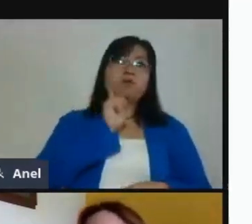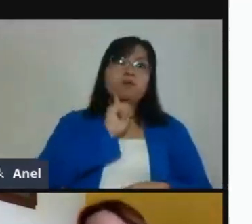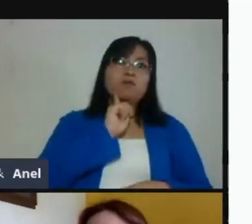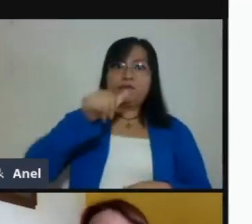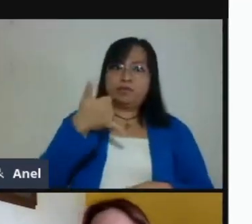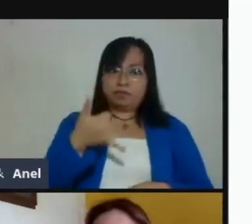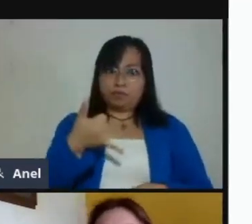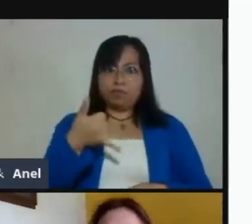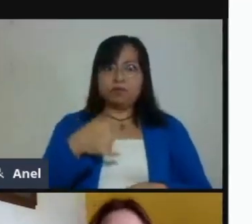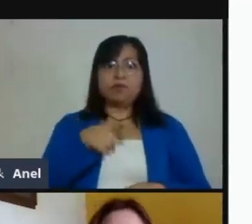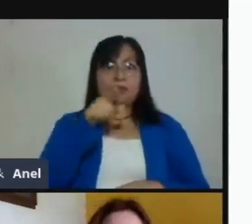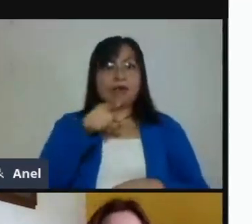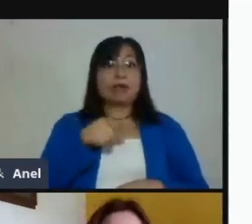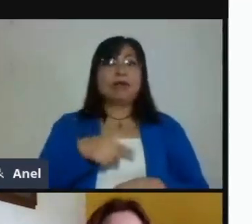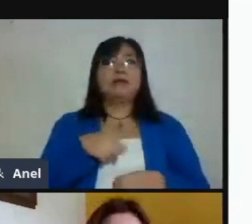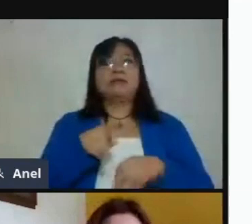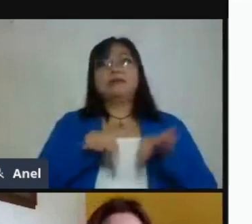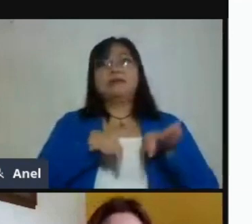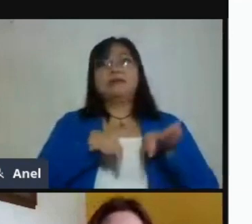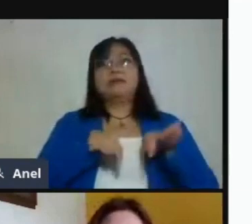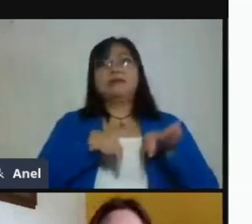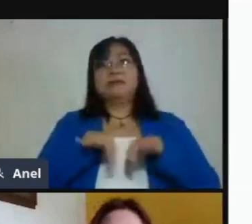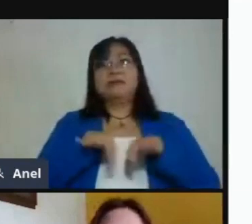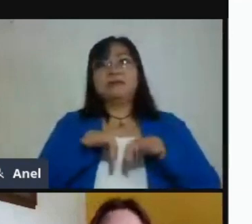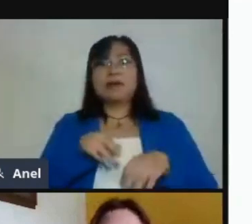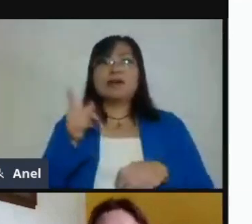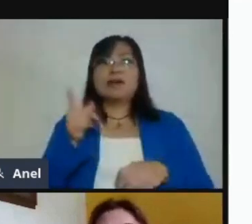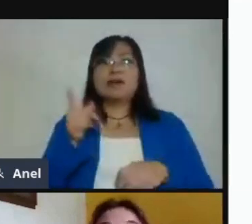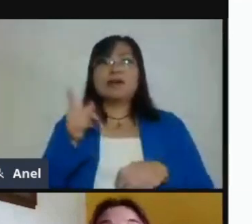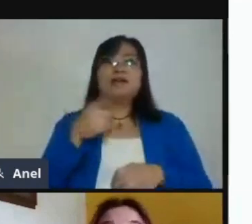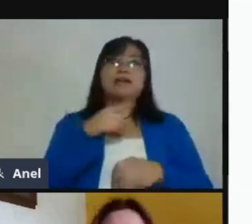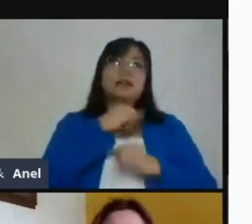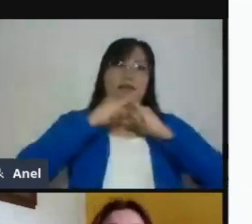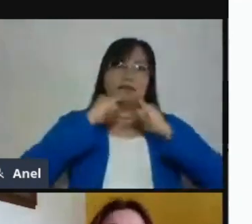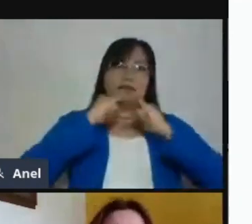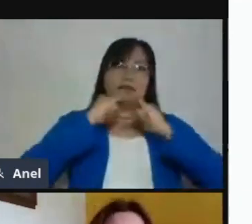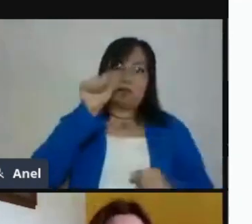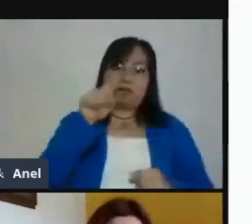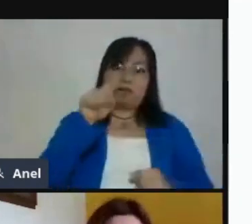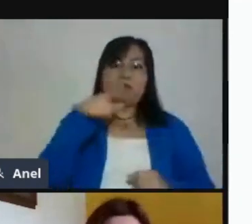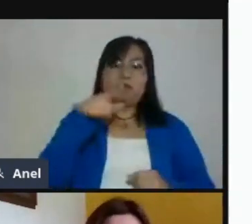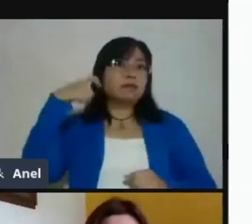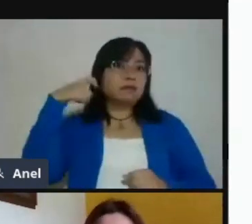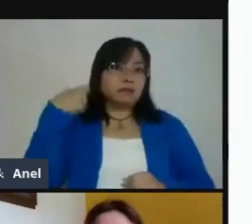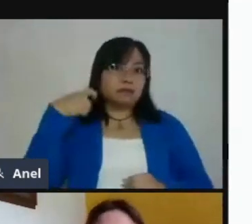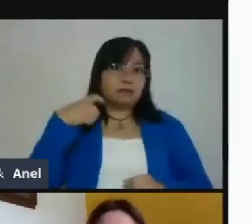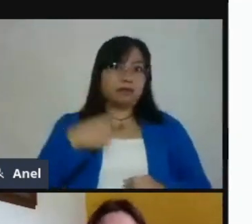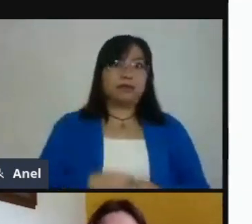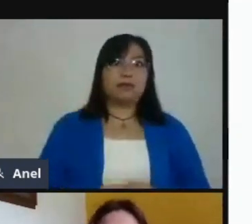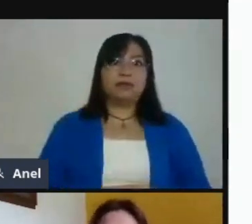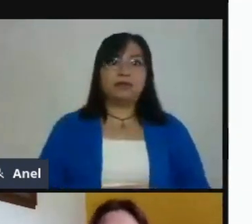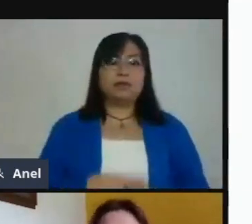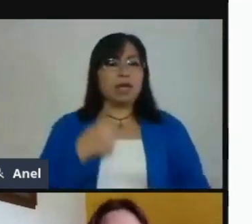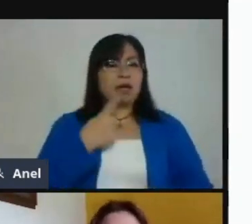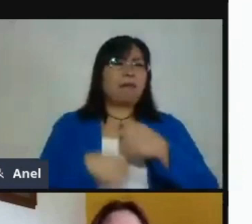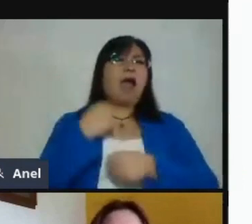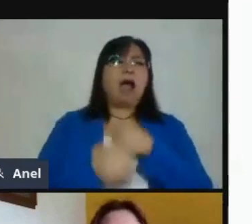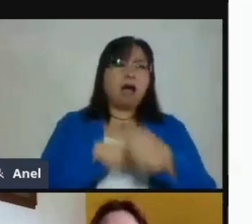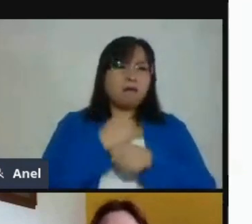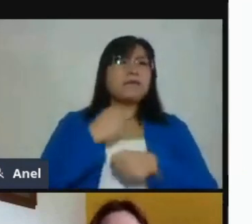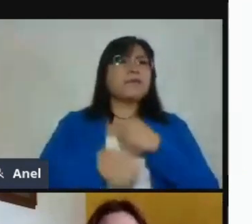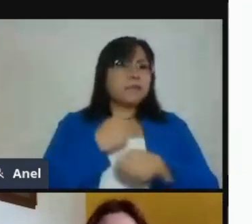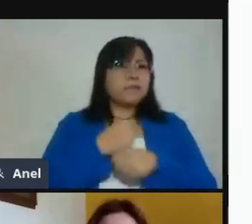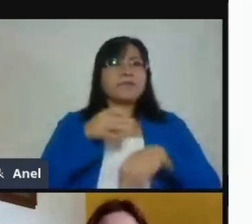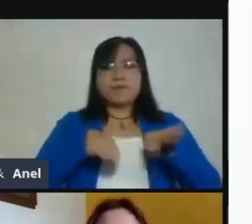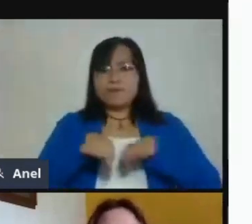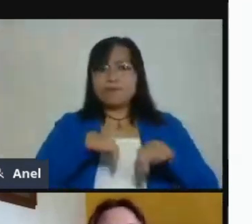aprendizaje en el Instituto Tomás Jefferson de Querétaro. Y ella lleva muchos años implementando proyectos de tecnología. Es